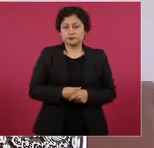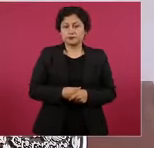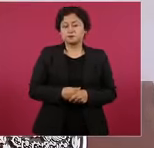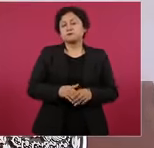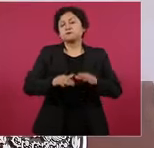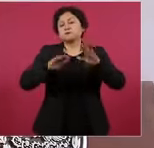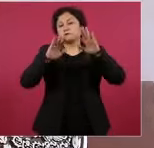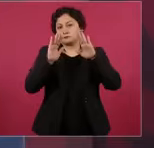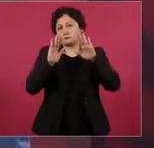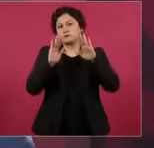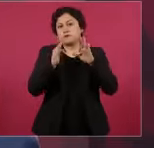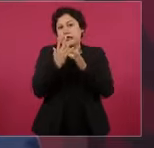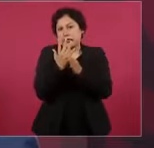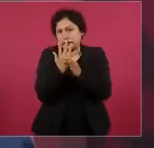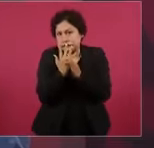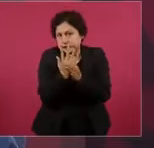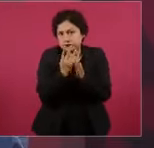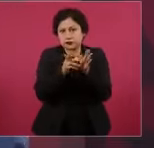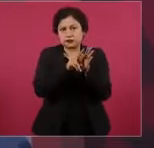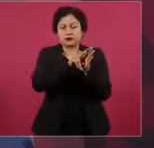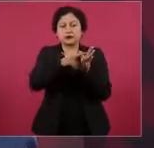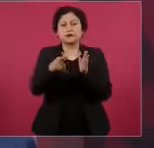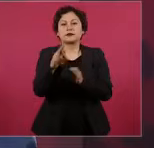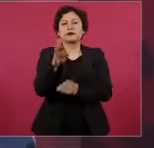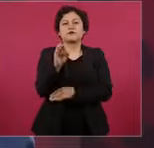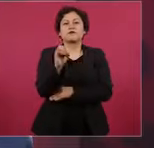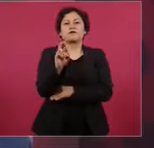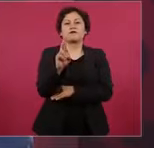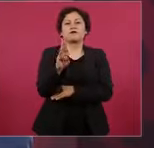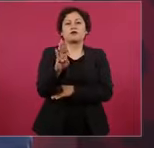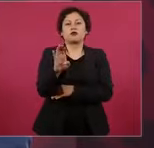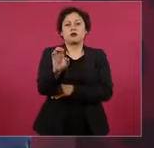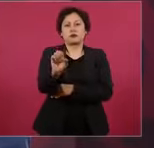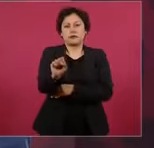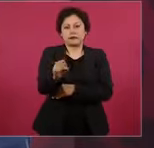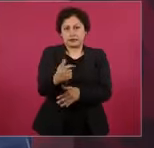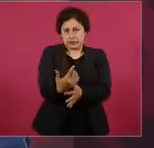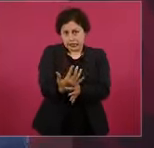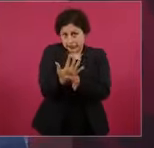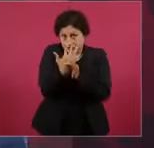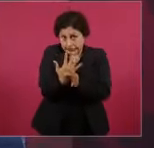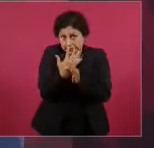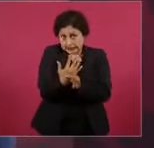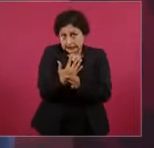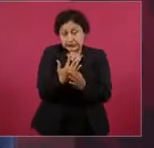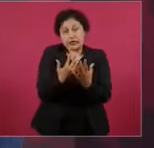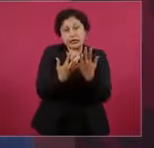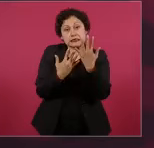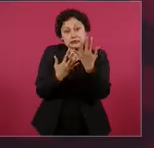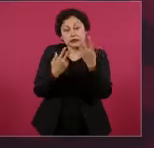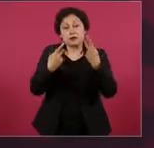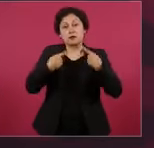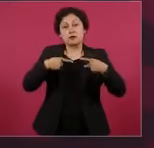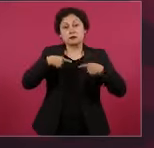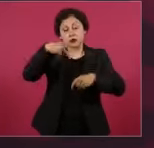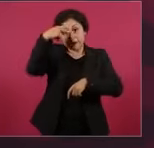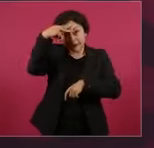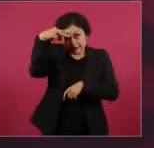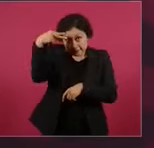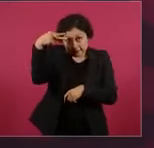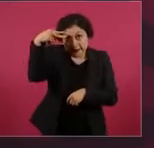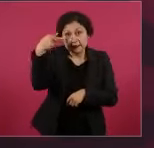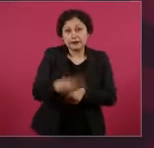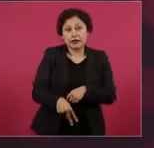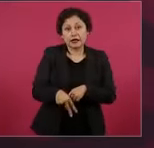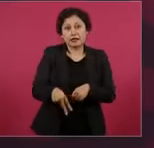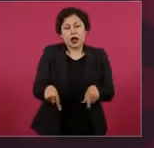a la revista Forbes tienen más recursos, más capital,